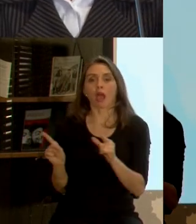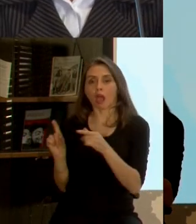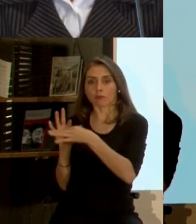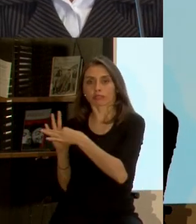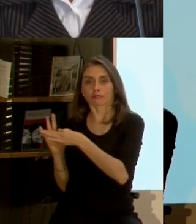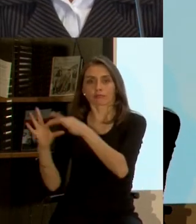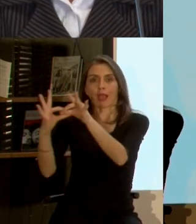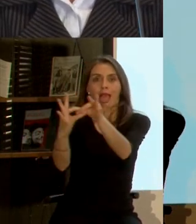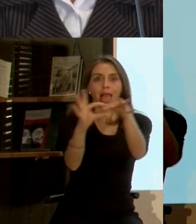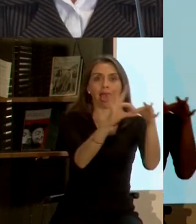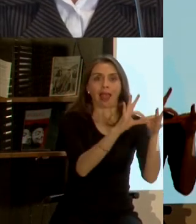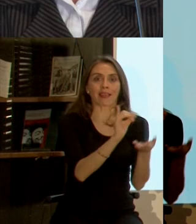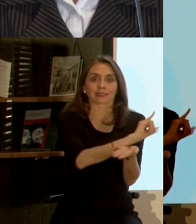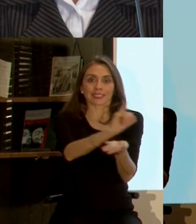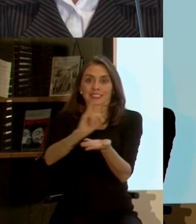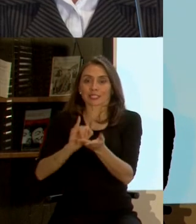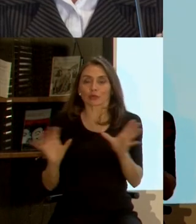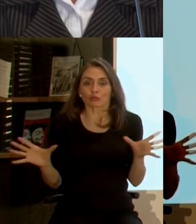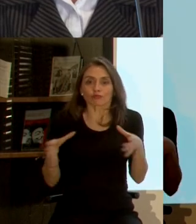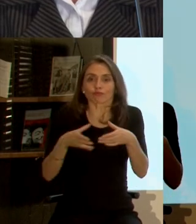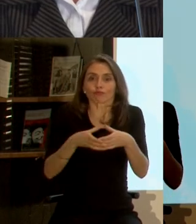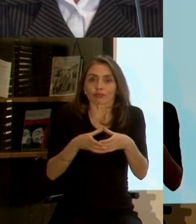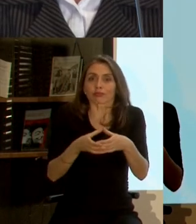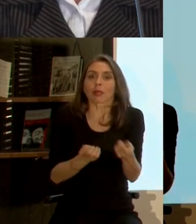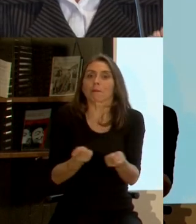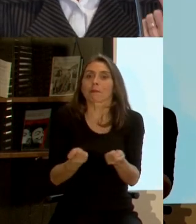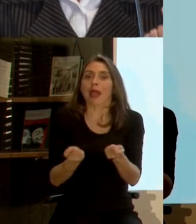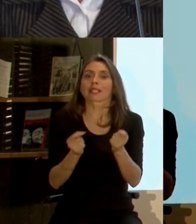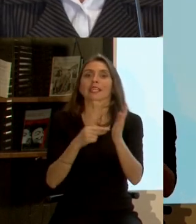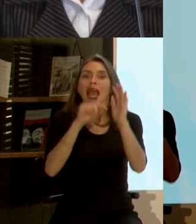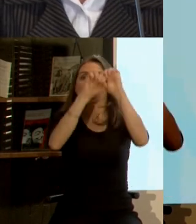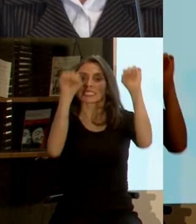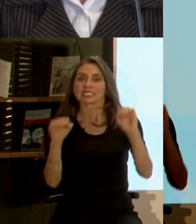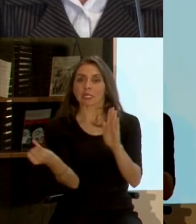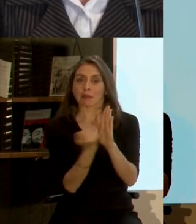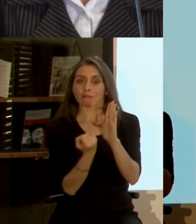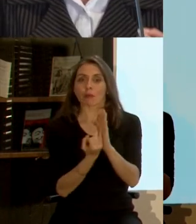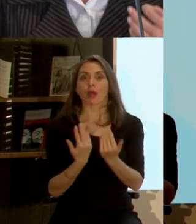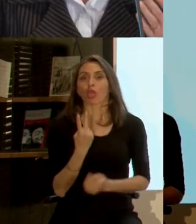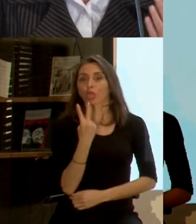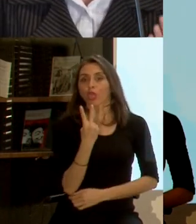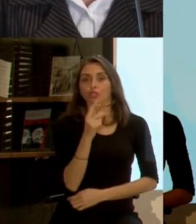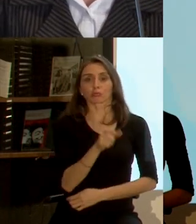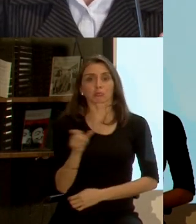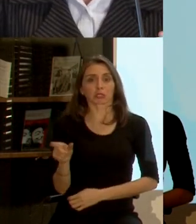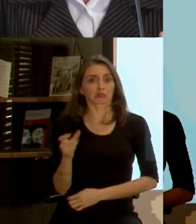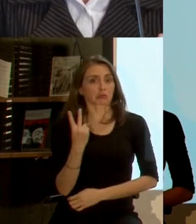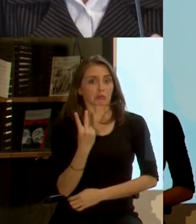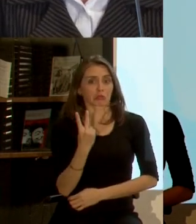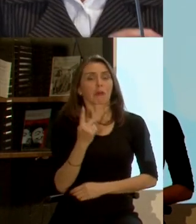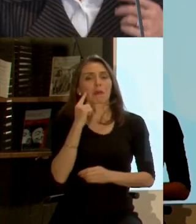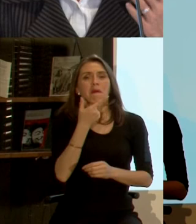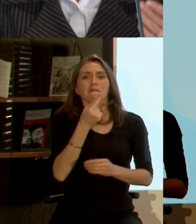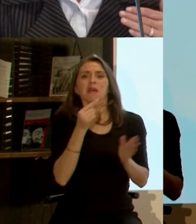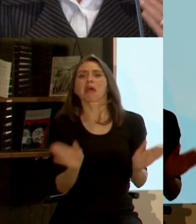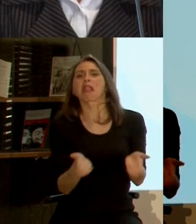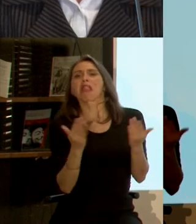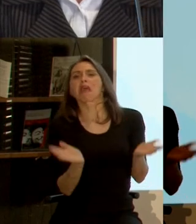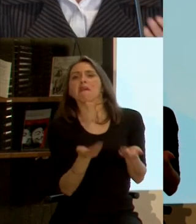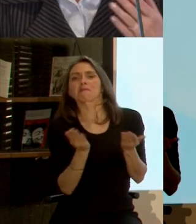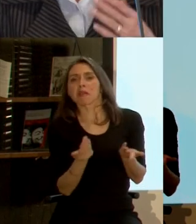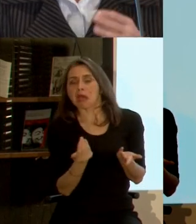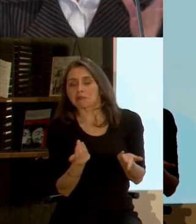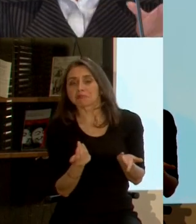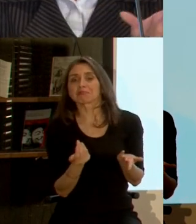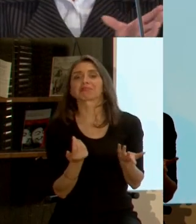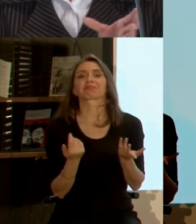lo que se requiere para manejar un sistema de estos son dos personas es algo que puede ser muy liviano y con